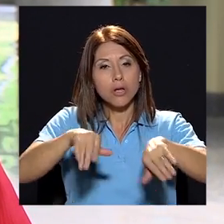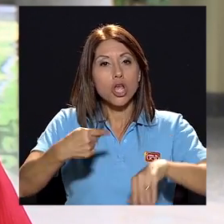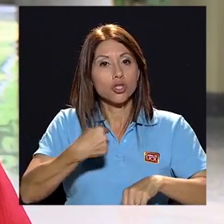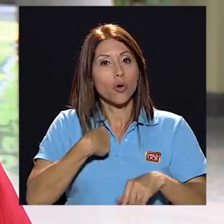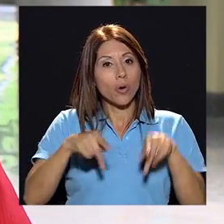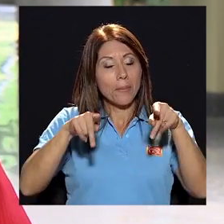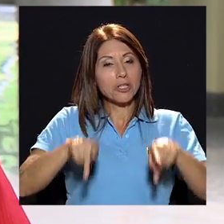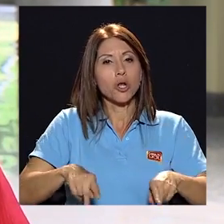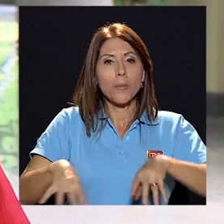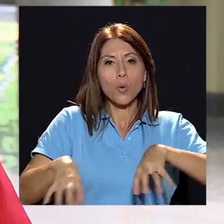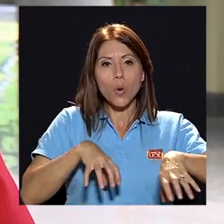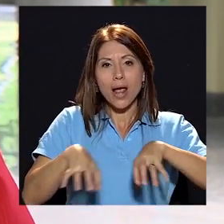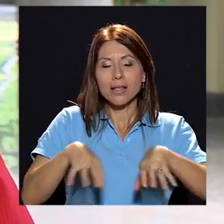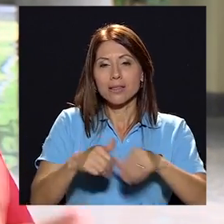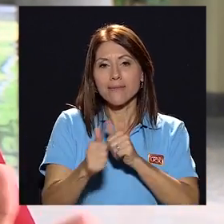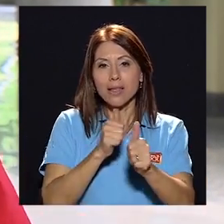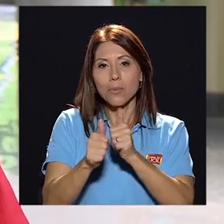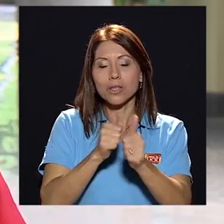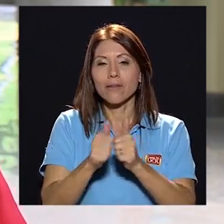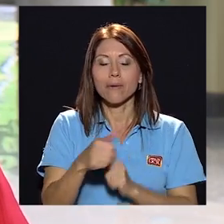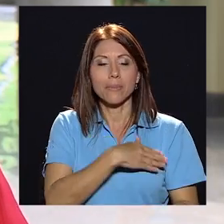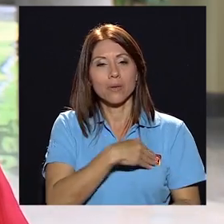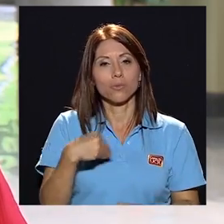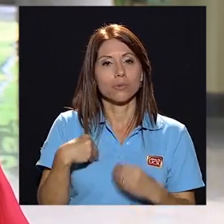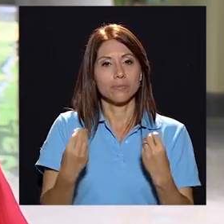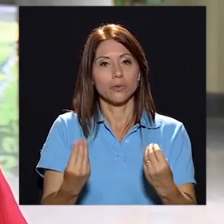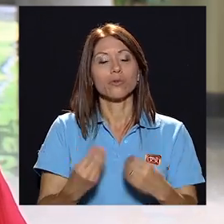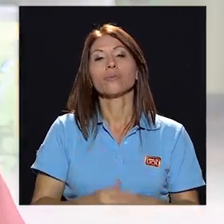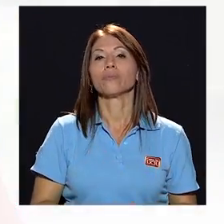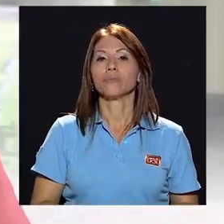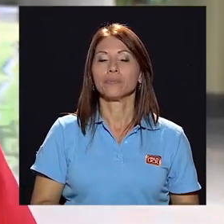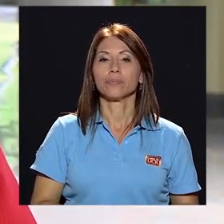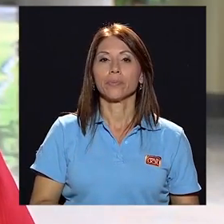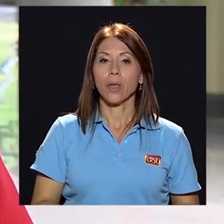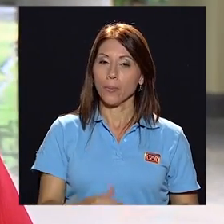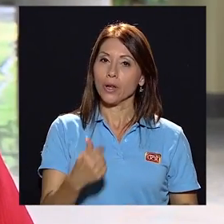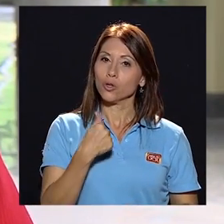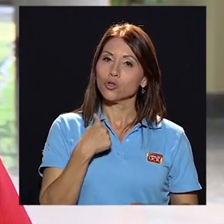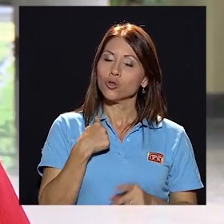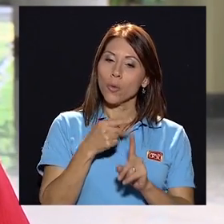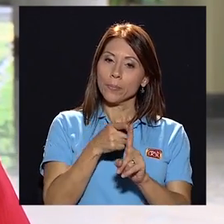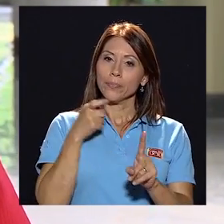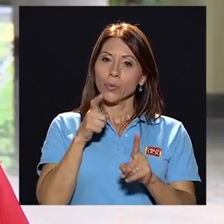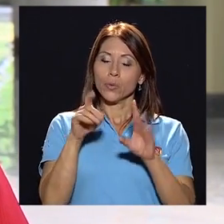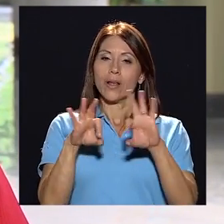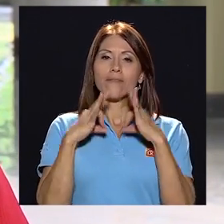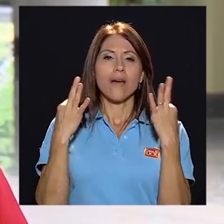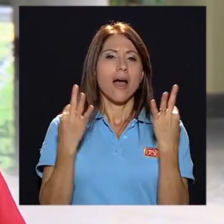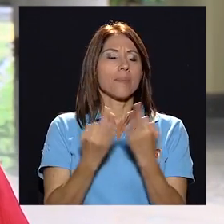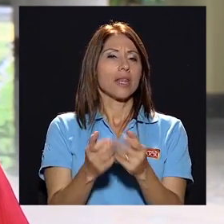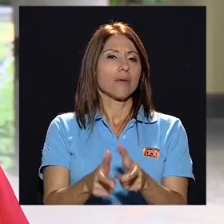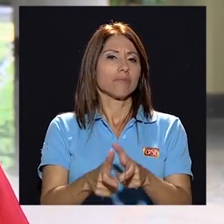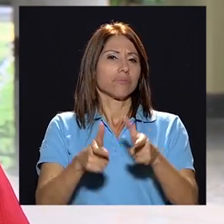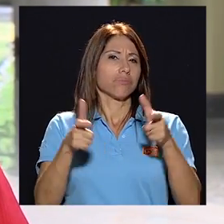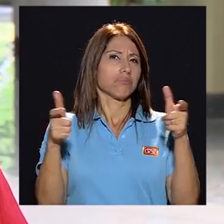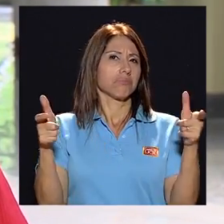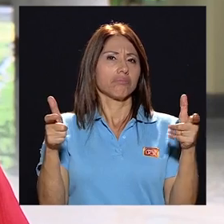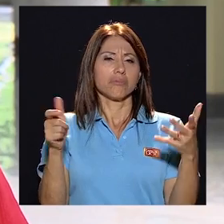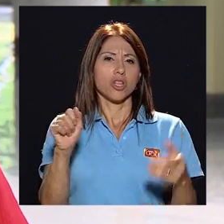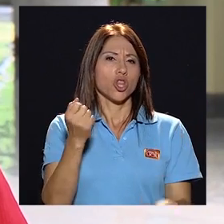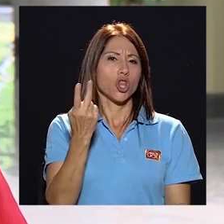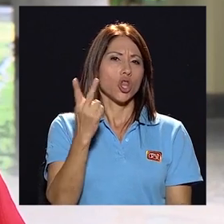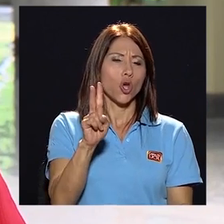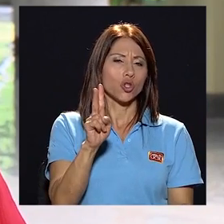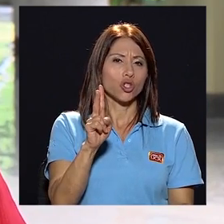desde el punto de vista deportivo, me gusta mucho el deporte. Bueno, yo provengo de una familia muy numerosa